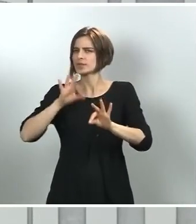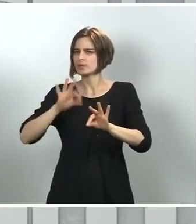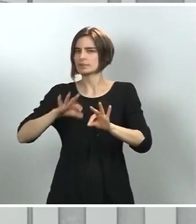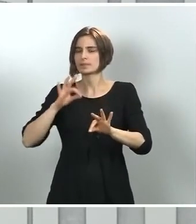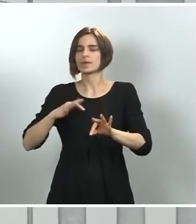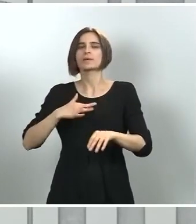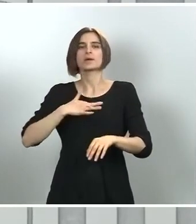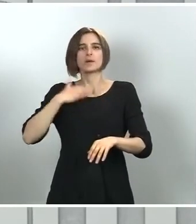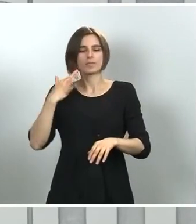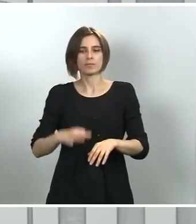la altura de lo que esperan los ciudadanos. Gracias.